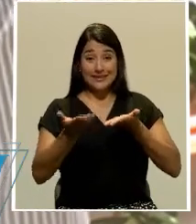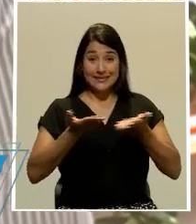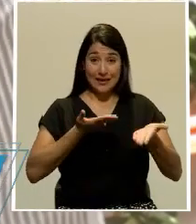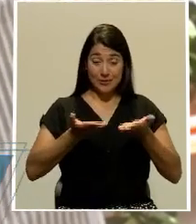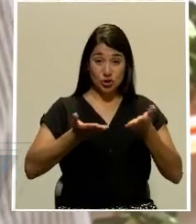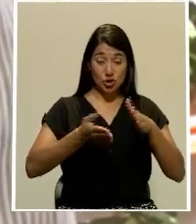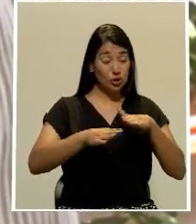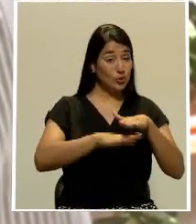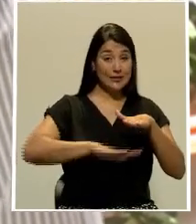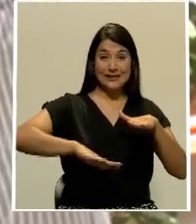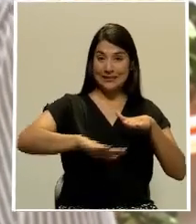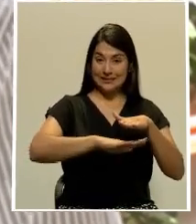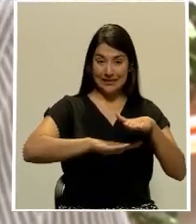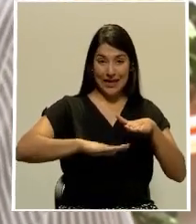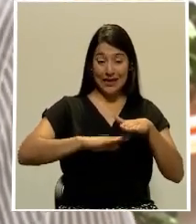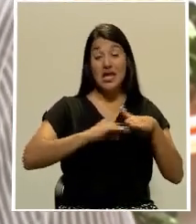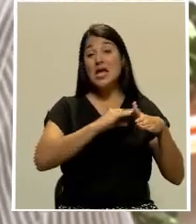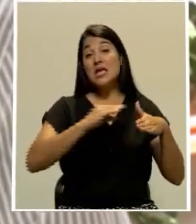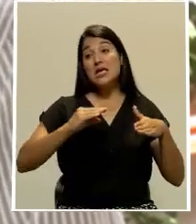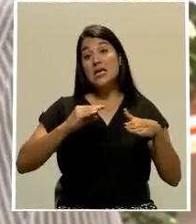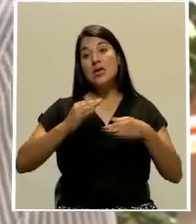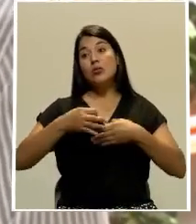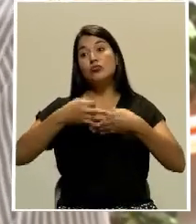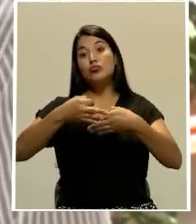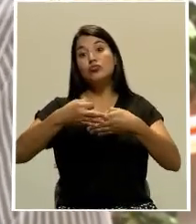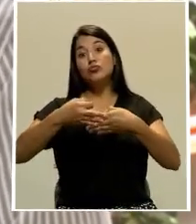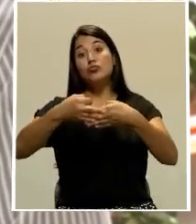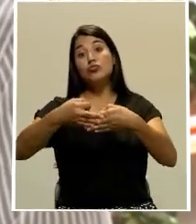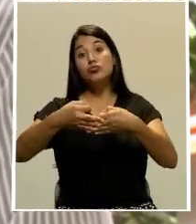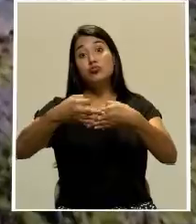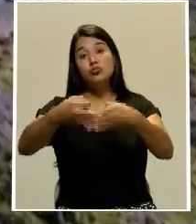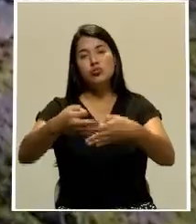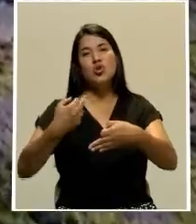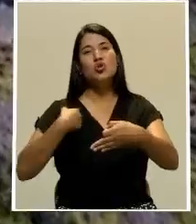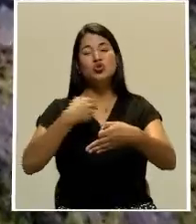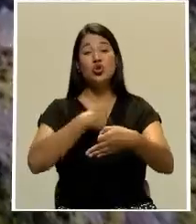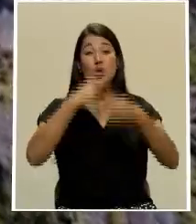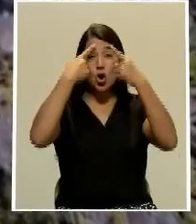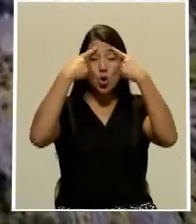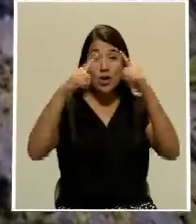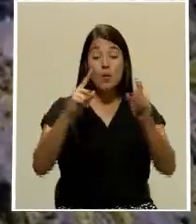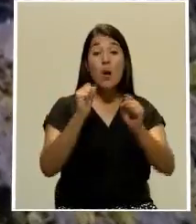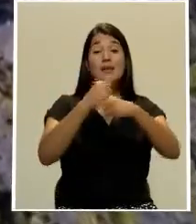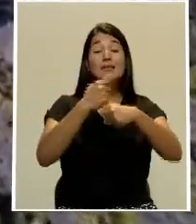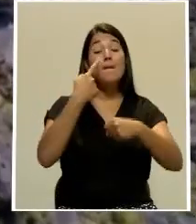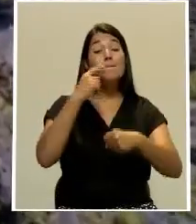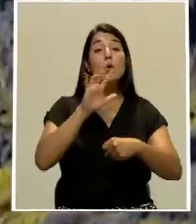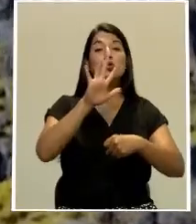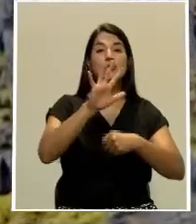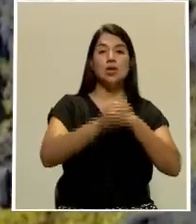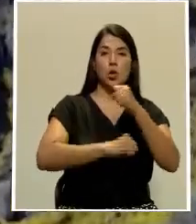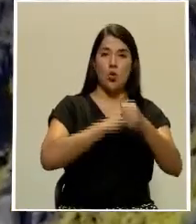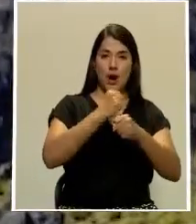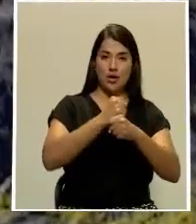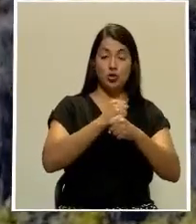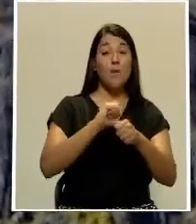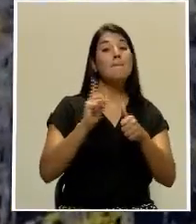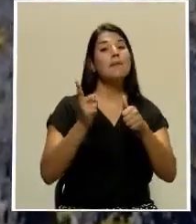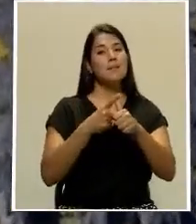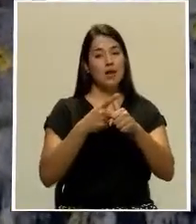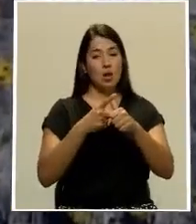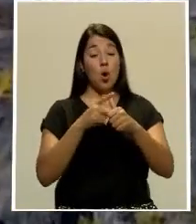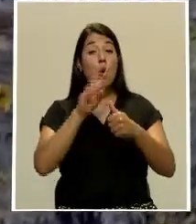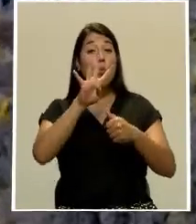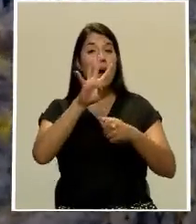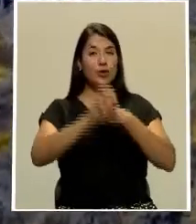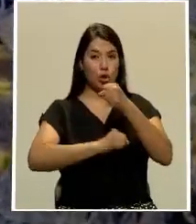normales y ampliaciones, logramos hacerla hasta por cinco años. Pero eso es porque son cuatro años iniciales y eventualmente